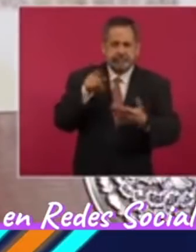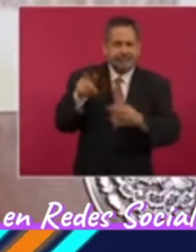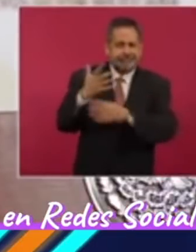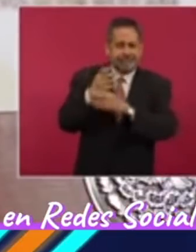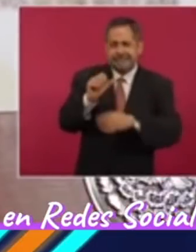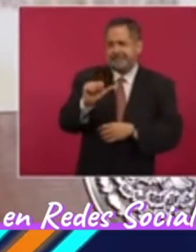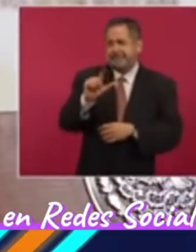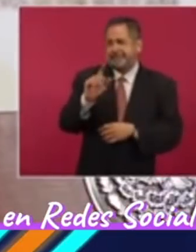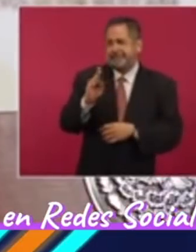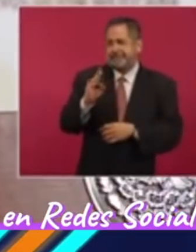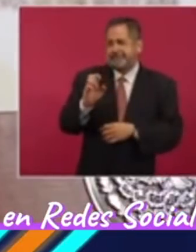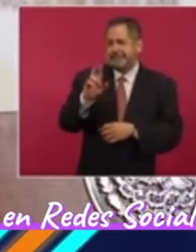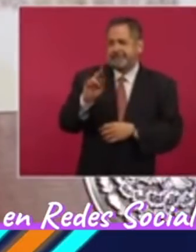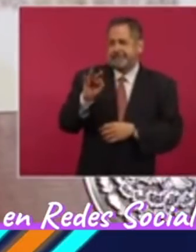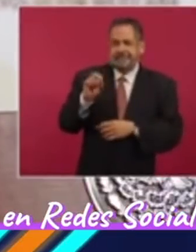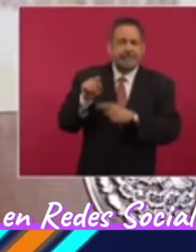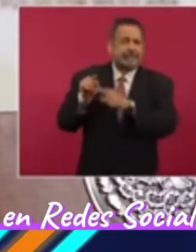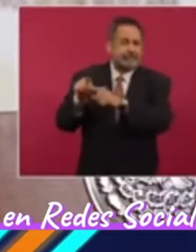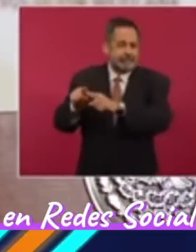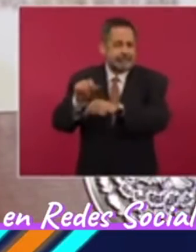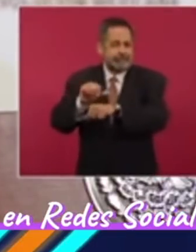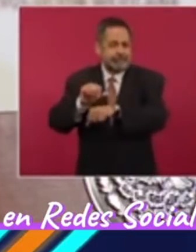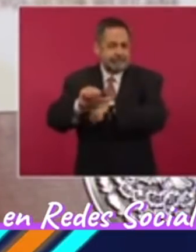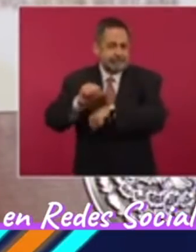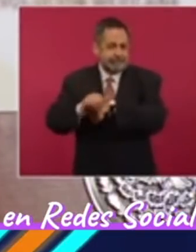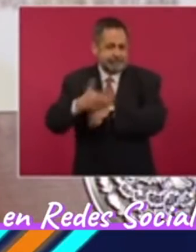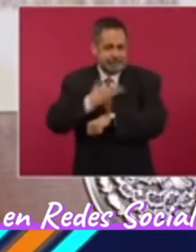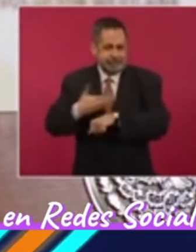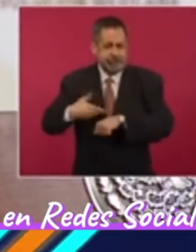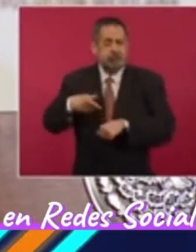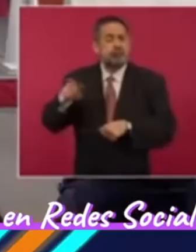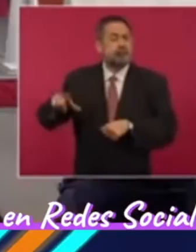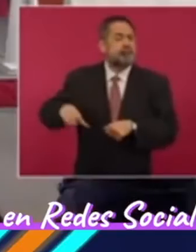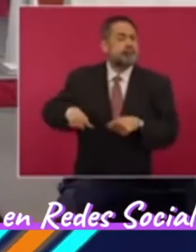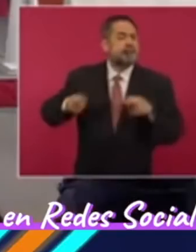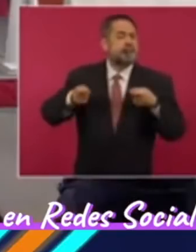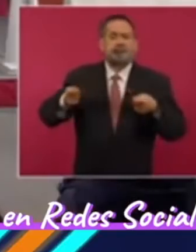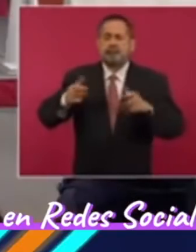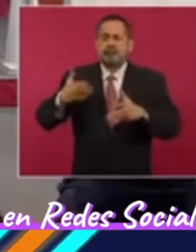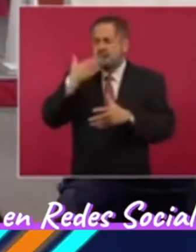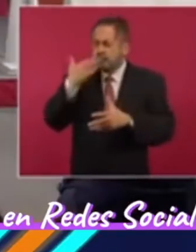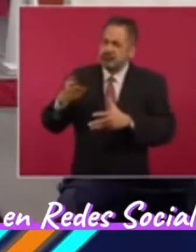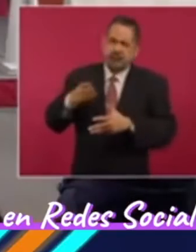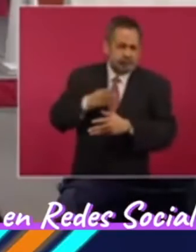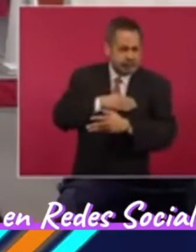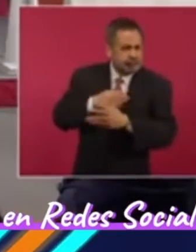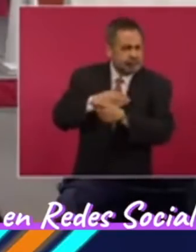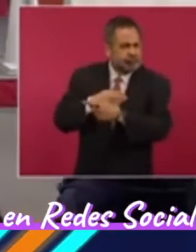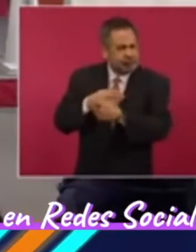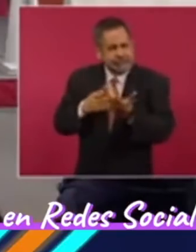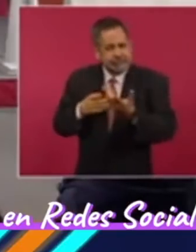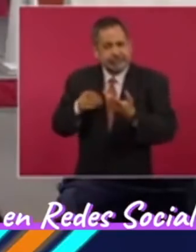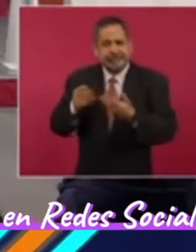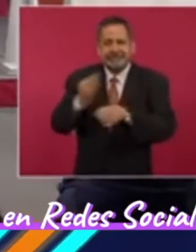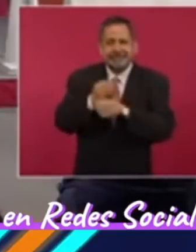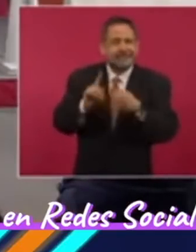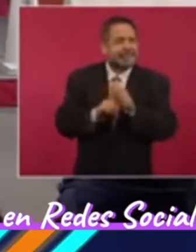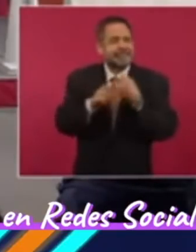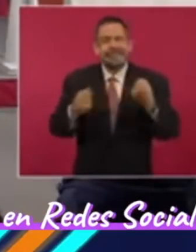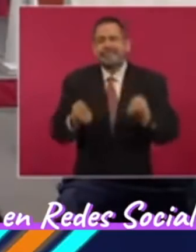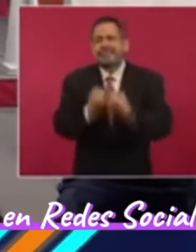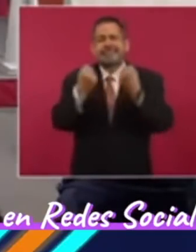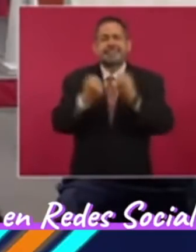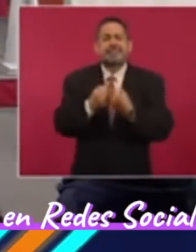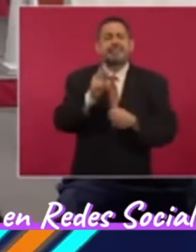Y él es un muy buen gobernante, enfrentando los mismos